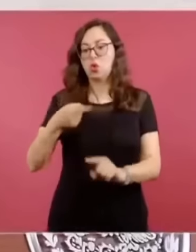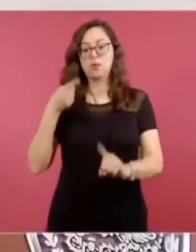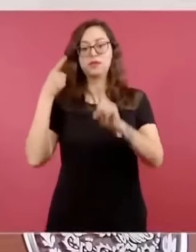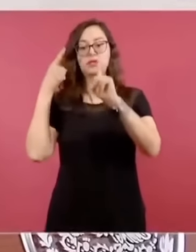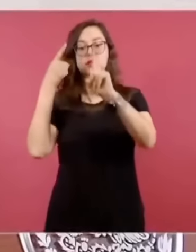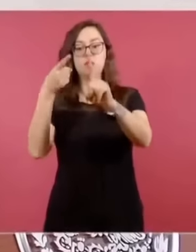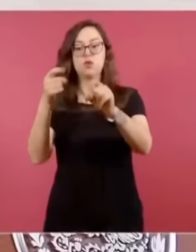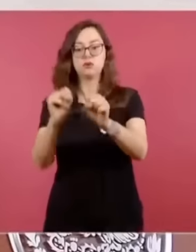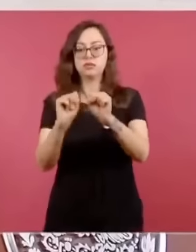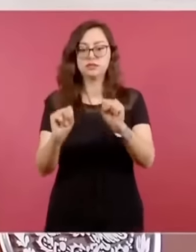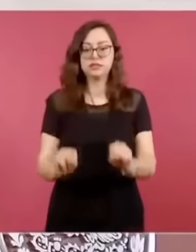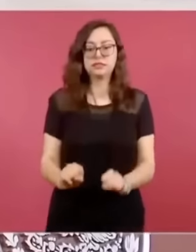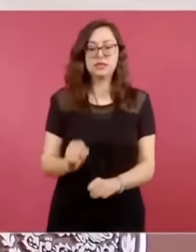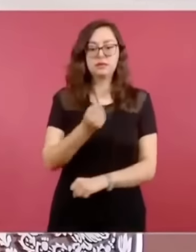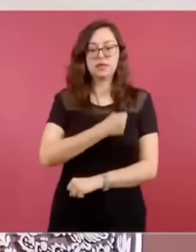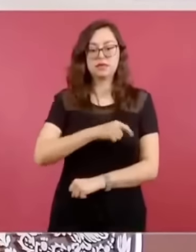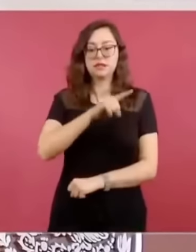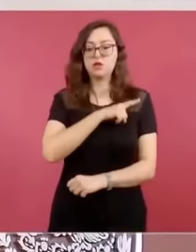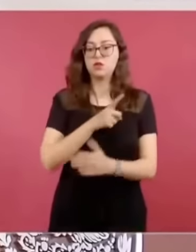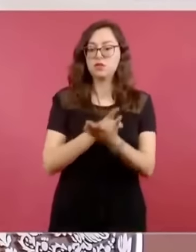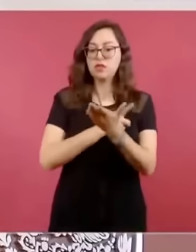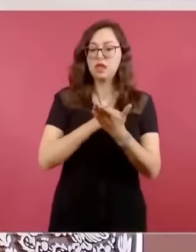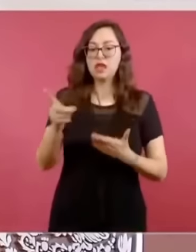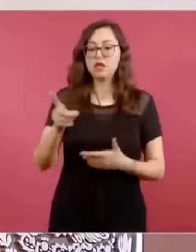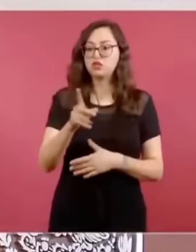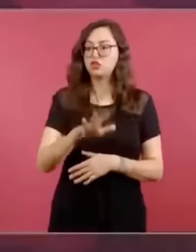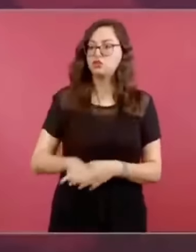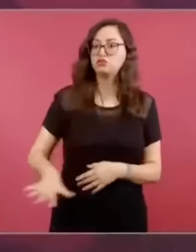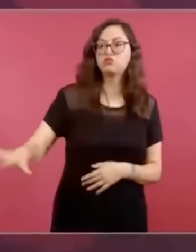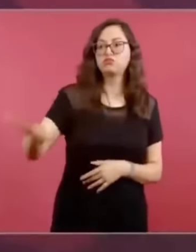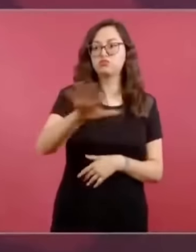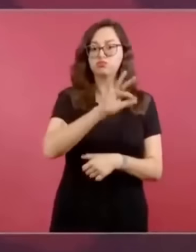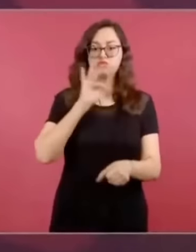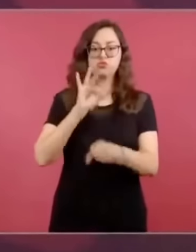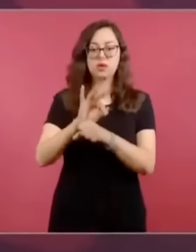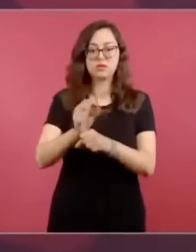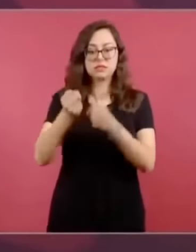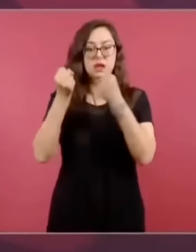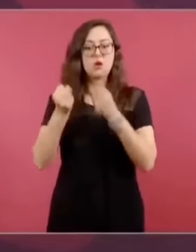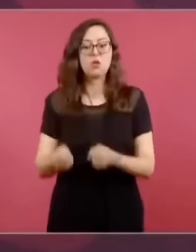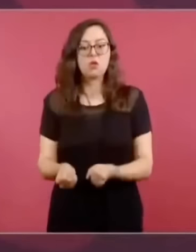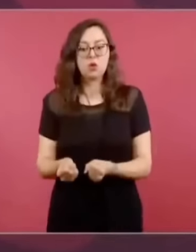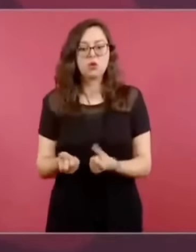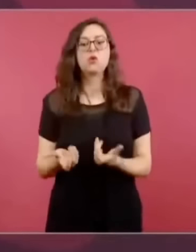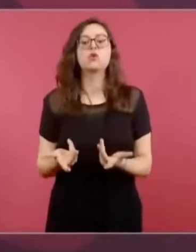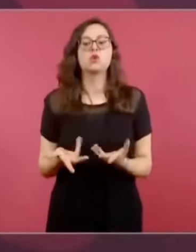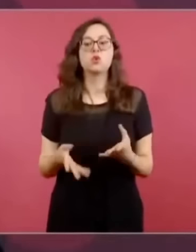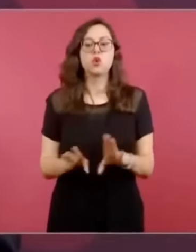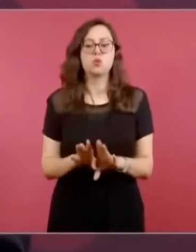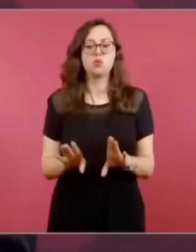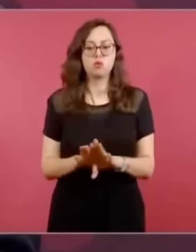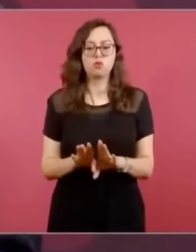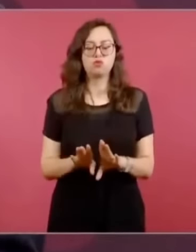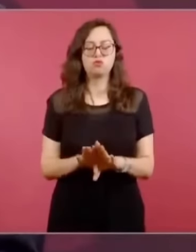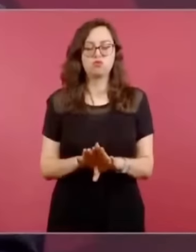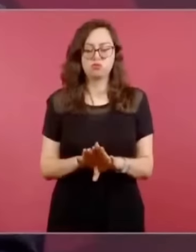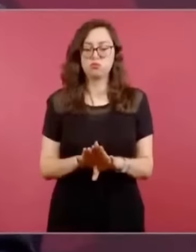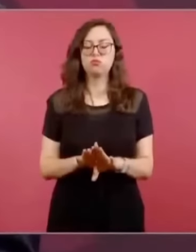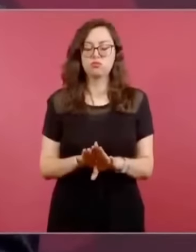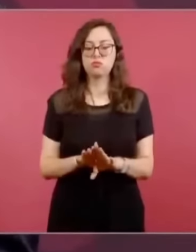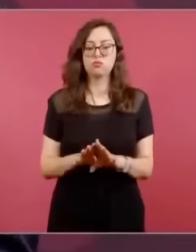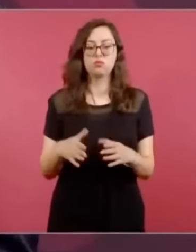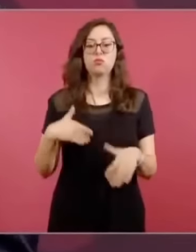garantizar el derecho a la salud, vamos a informar el día